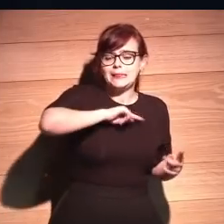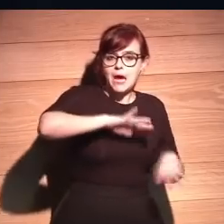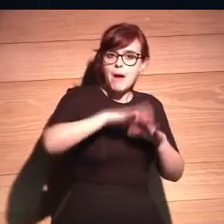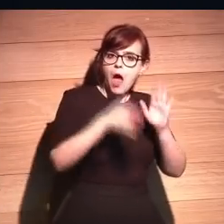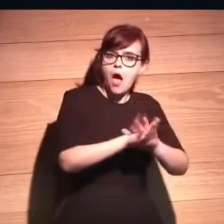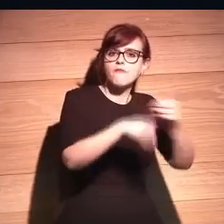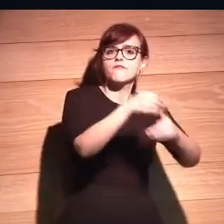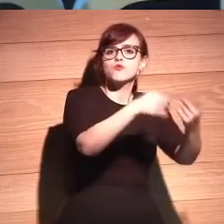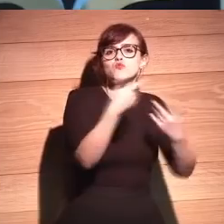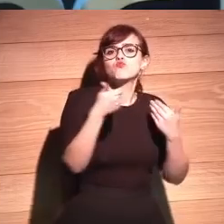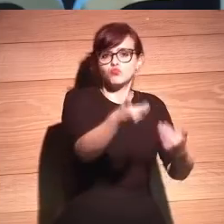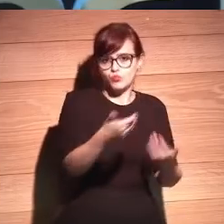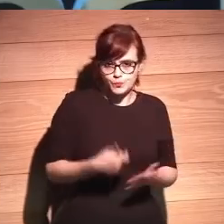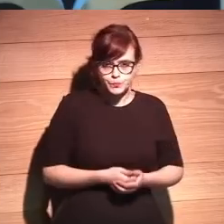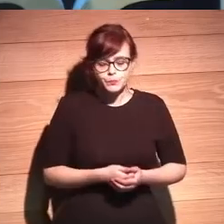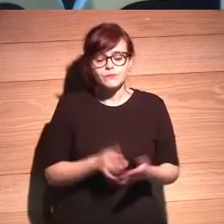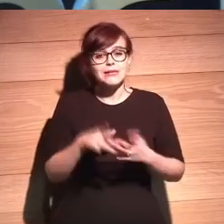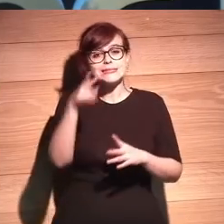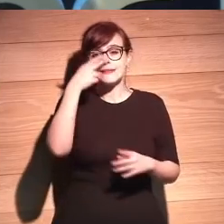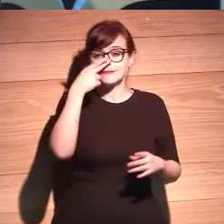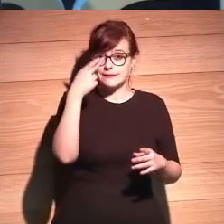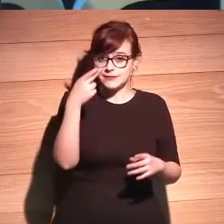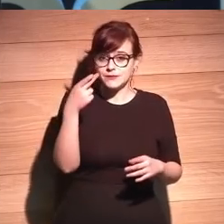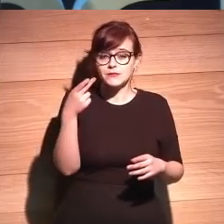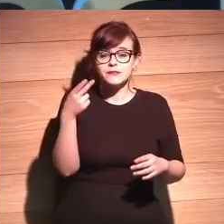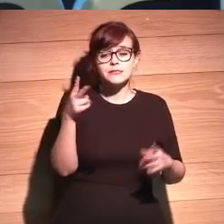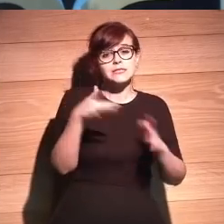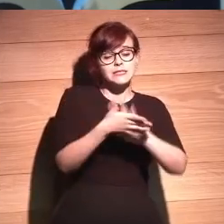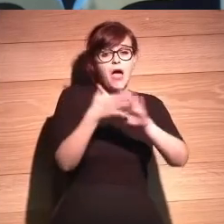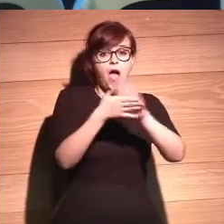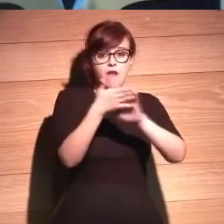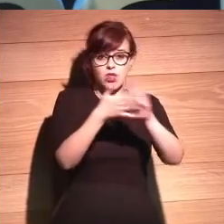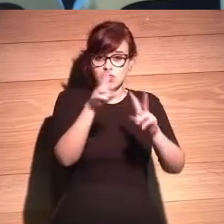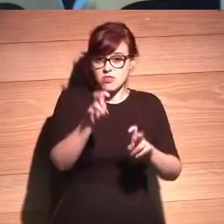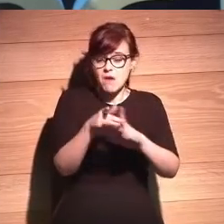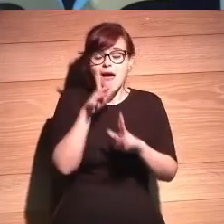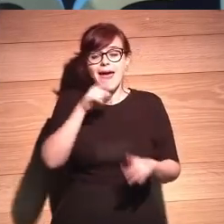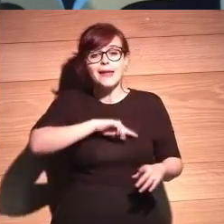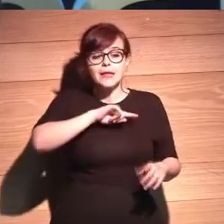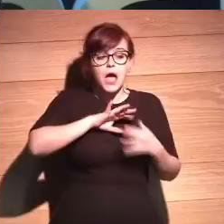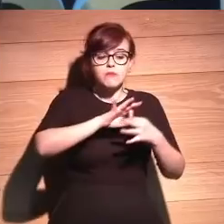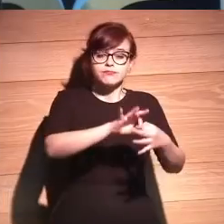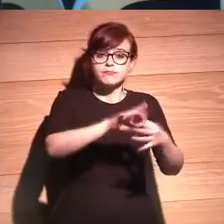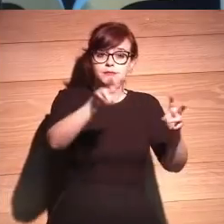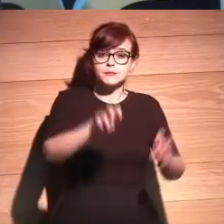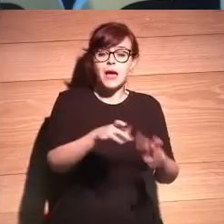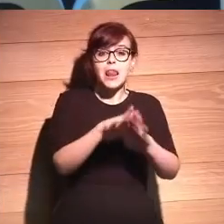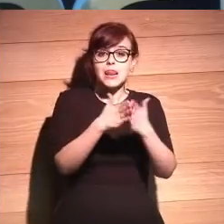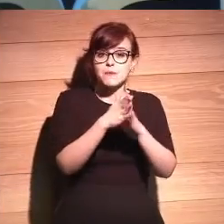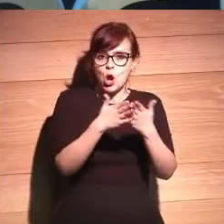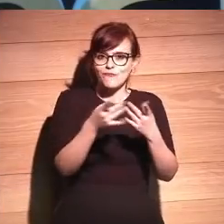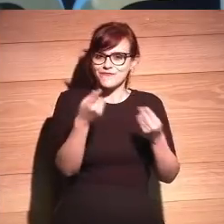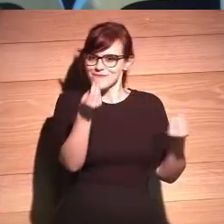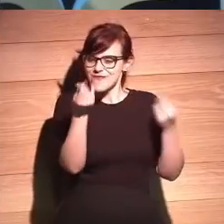reflexionar, ¿verdad? Sí. Una cosa interesante, en toda esa reflexión que hace sobre la ética, es que el libro